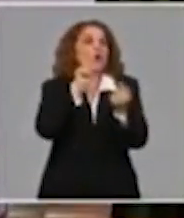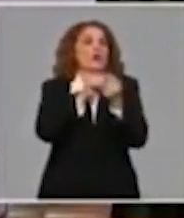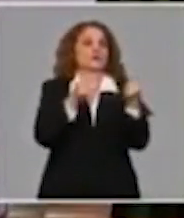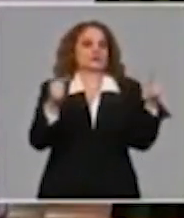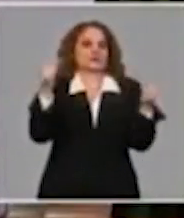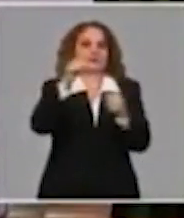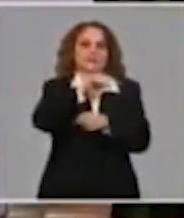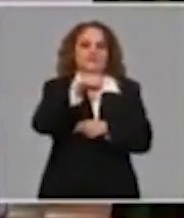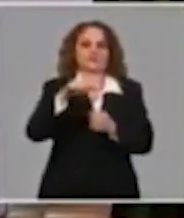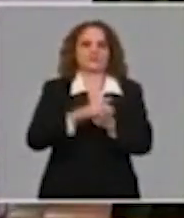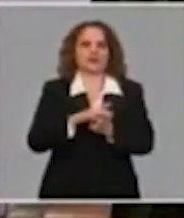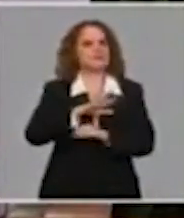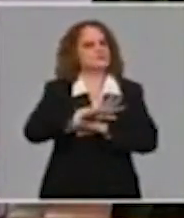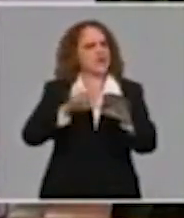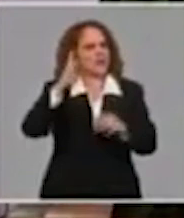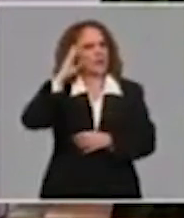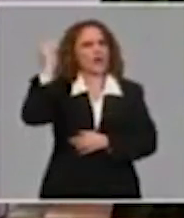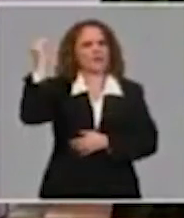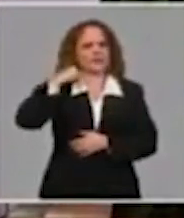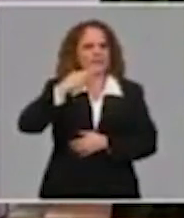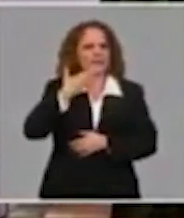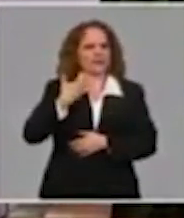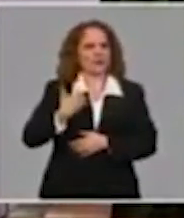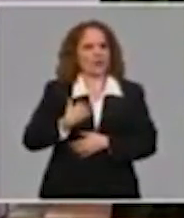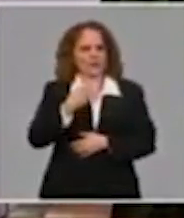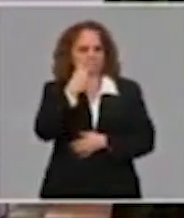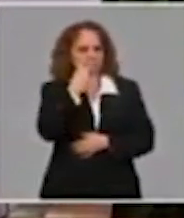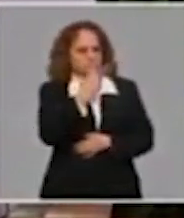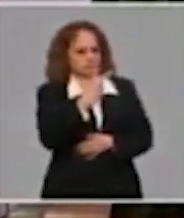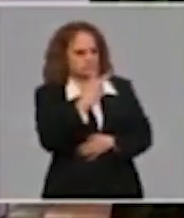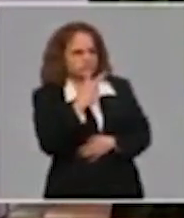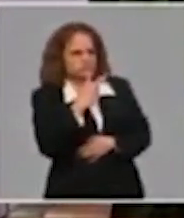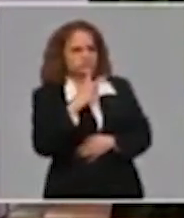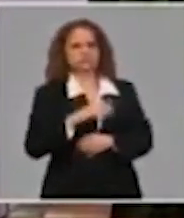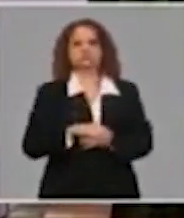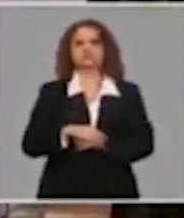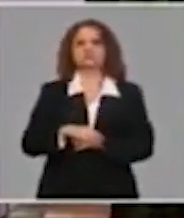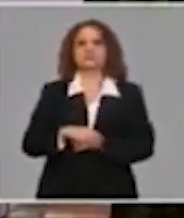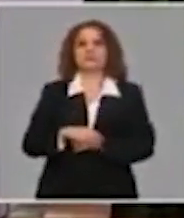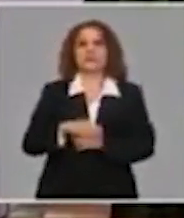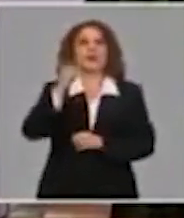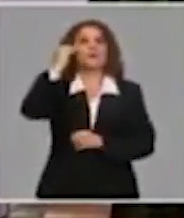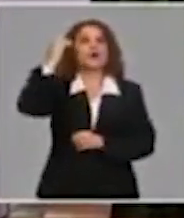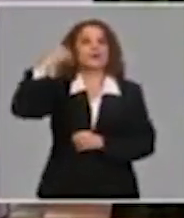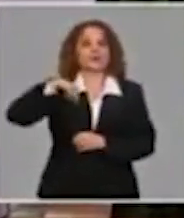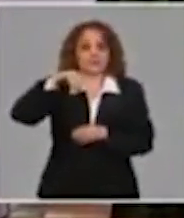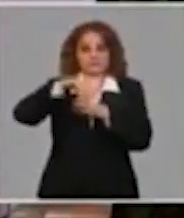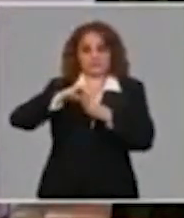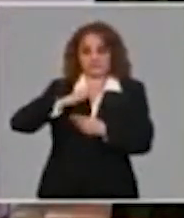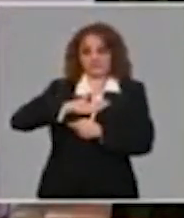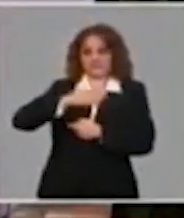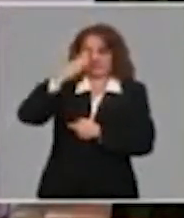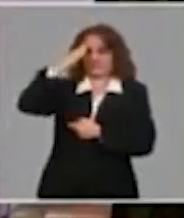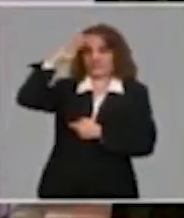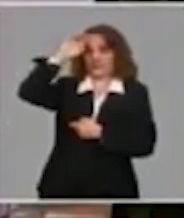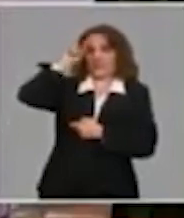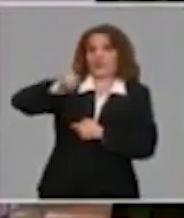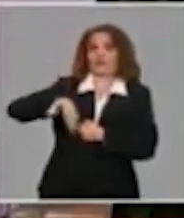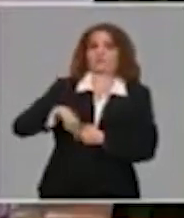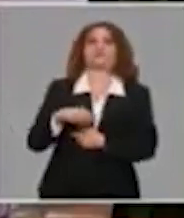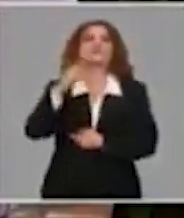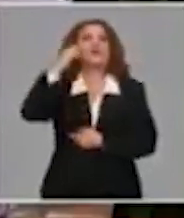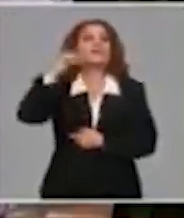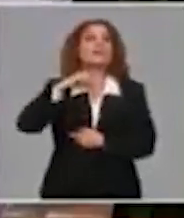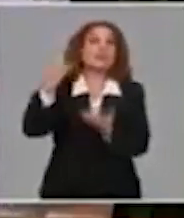a incidir en todo lo que hemos aprendido del mundo y lo que hemos aprendido en la construcción de las capacidades en nuestro país para su